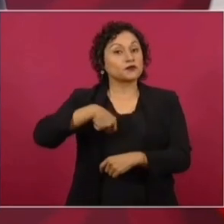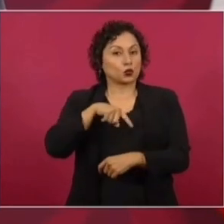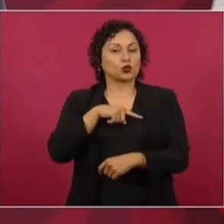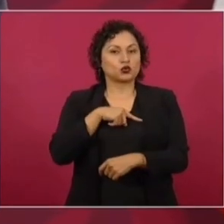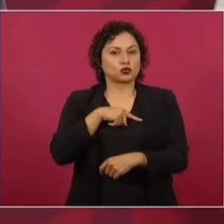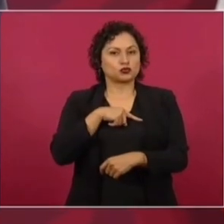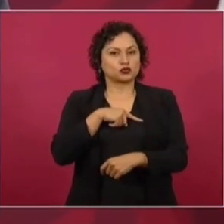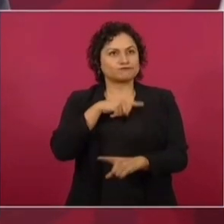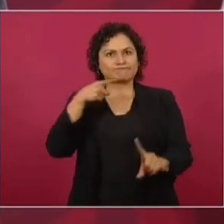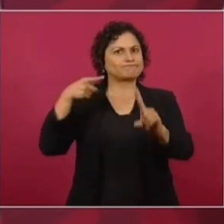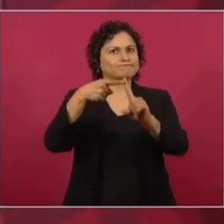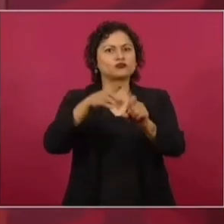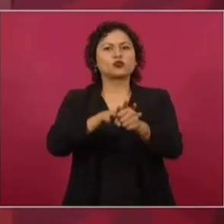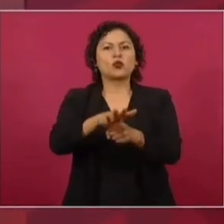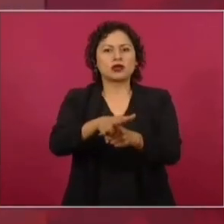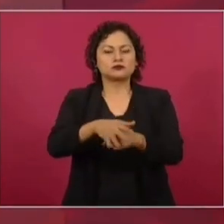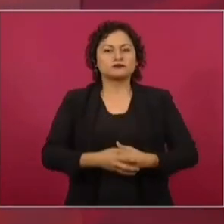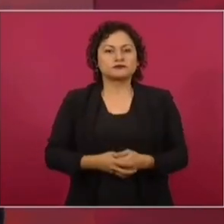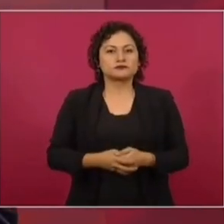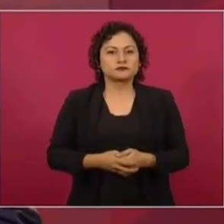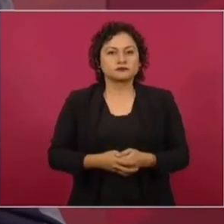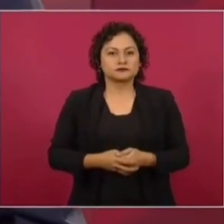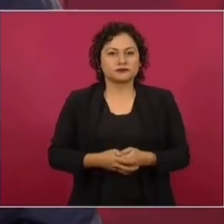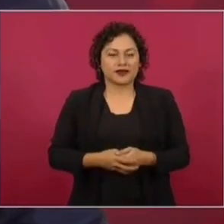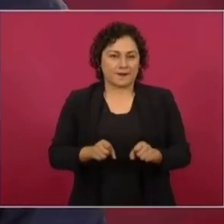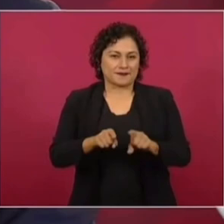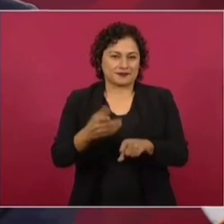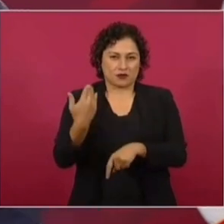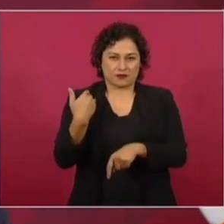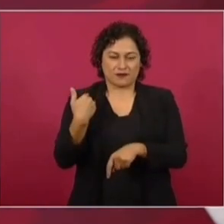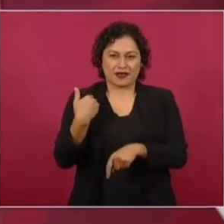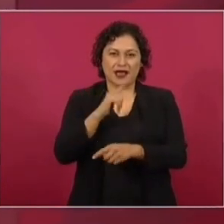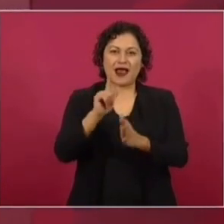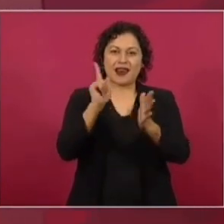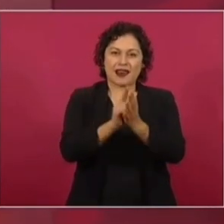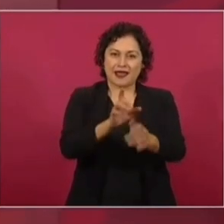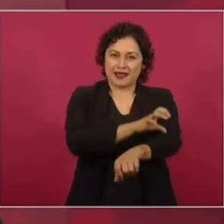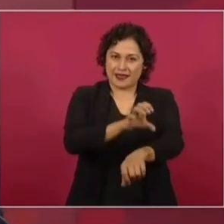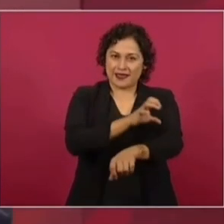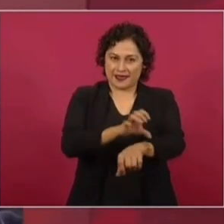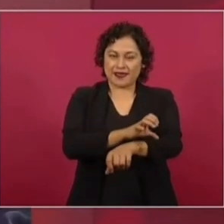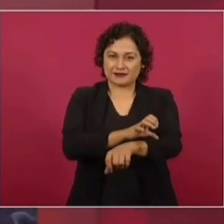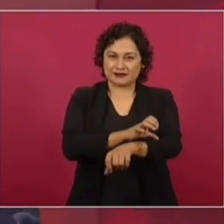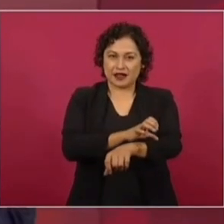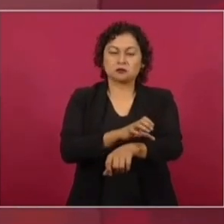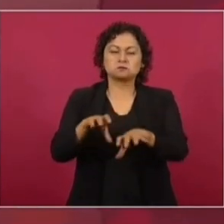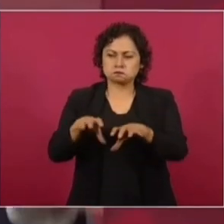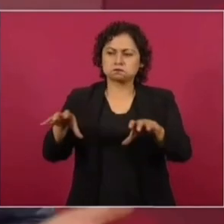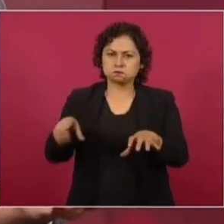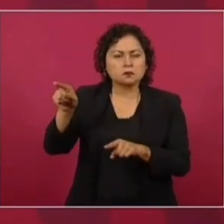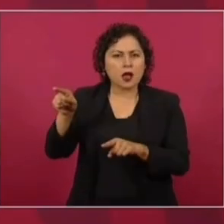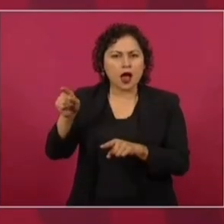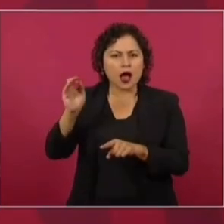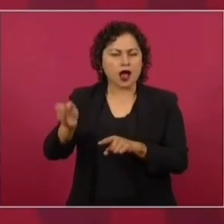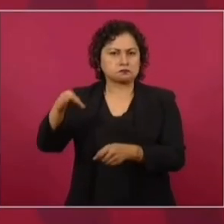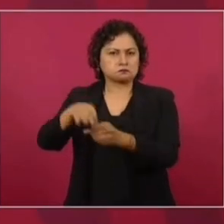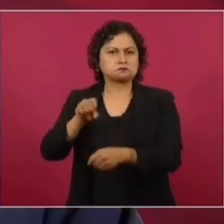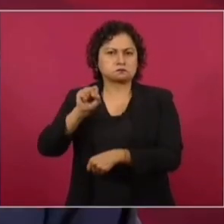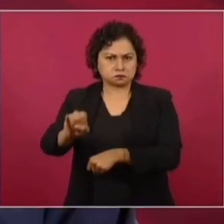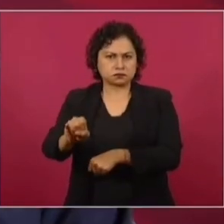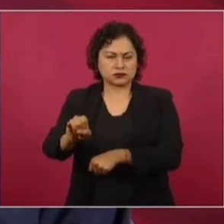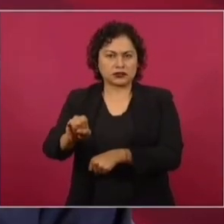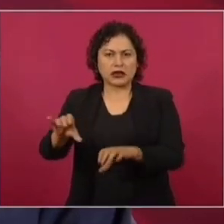tengan, como lo hicimos en la reforma constitucional, en materia eléctrica, las dos terceras partes. Pero independientemente de eso, es nuestra